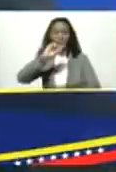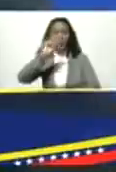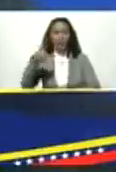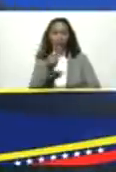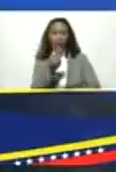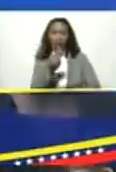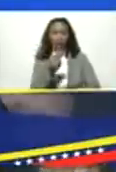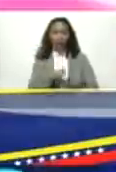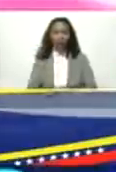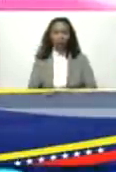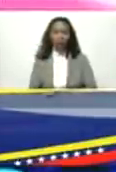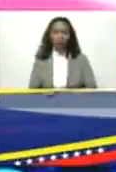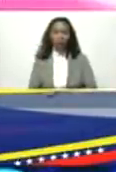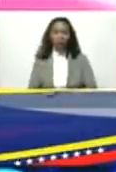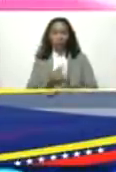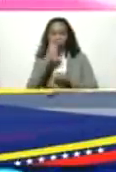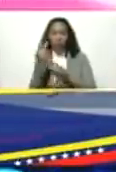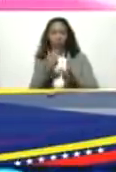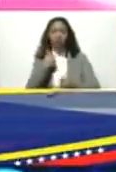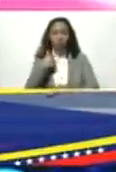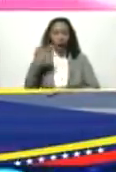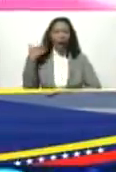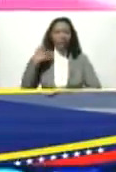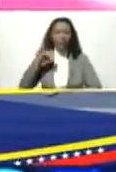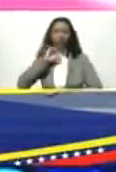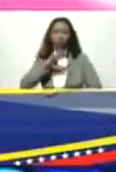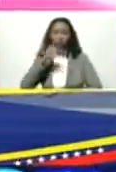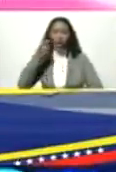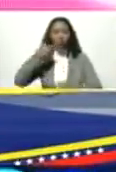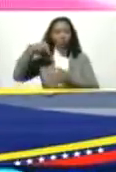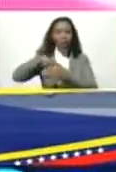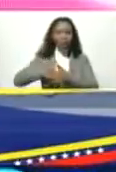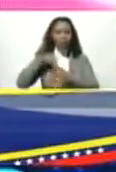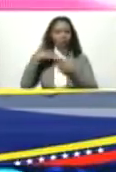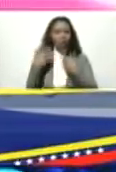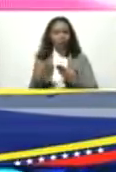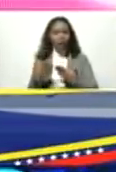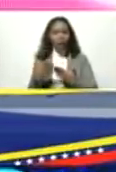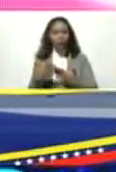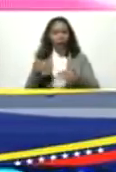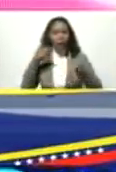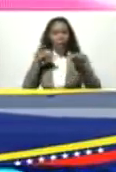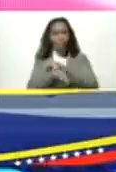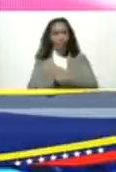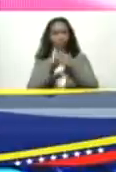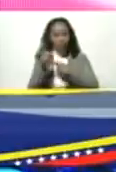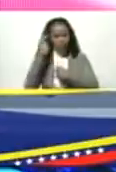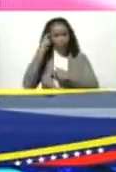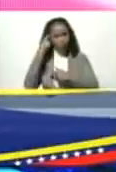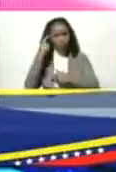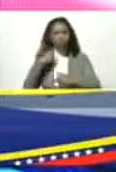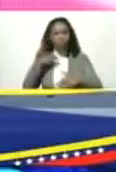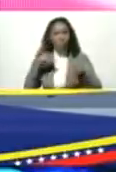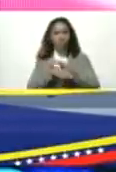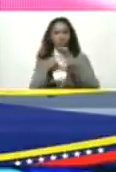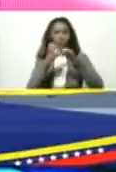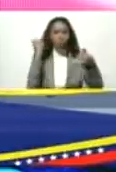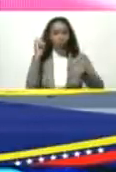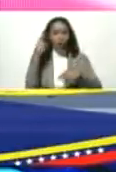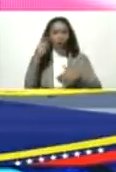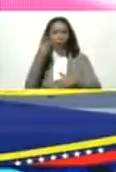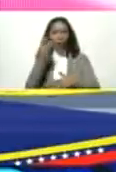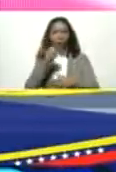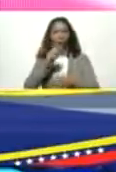bienvenido yo tenía mi cuenta de el metro ¿te acuerdas Silvia? cuando yo traje Metrobús en el Banco Mercantil